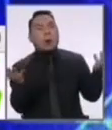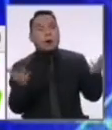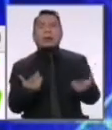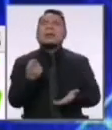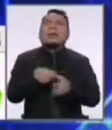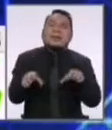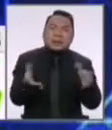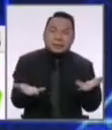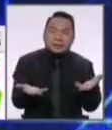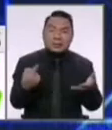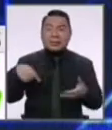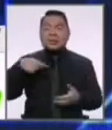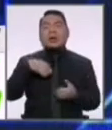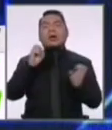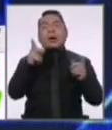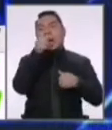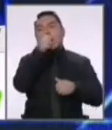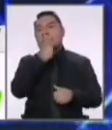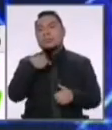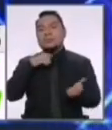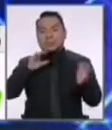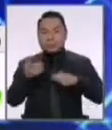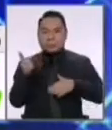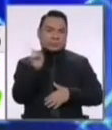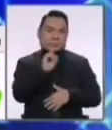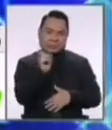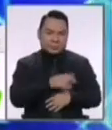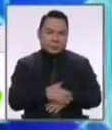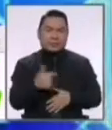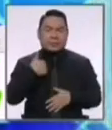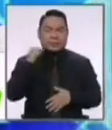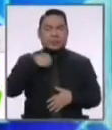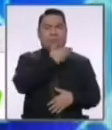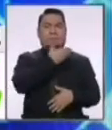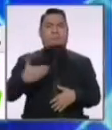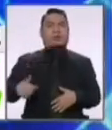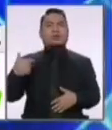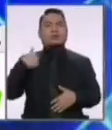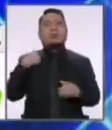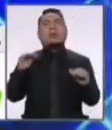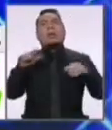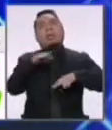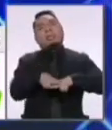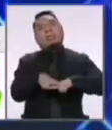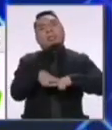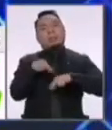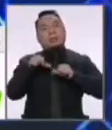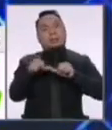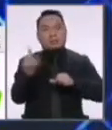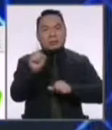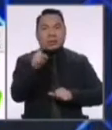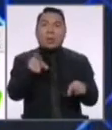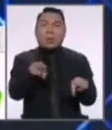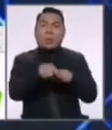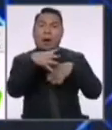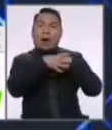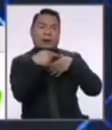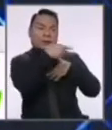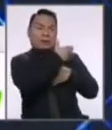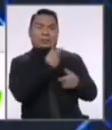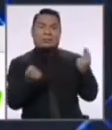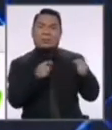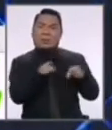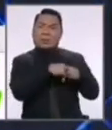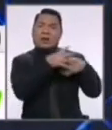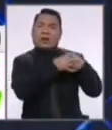entonces? Que nos resignemos a la muerte yo no pretendo ser presidenta para quedarme de brazos cruzados a seguir el piloto automático que nos ha